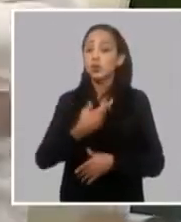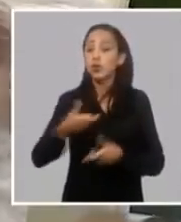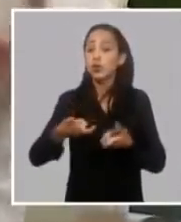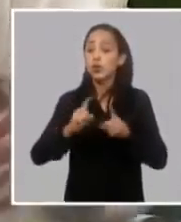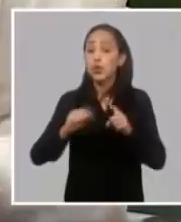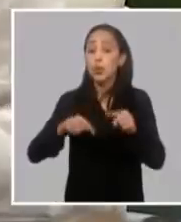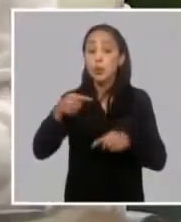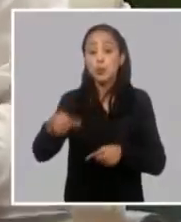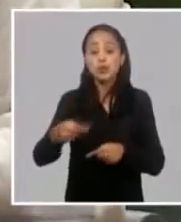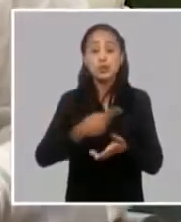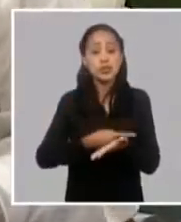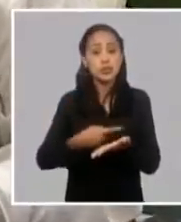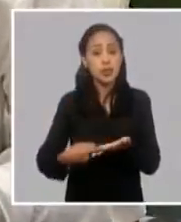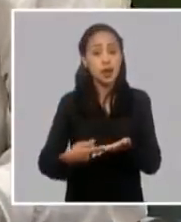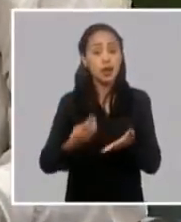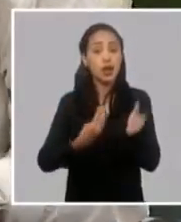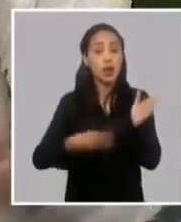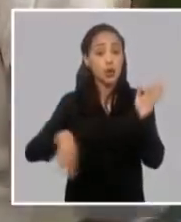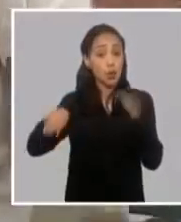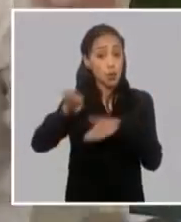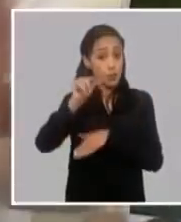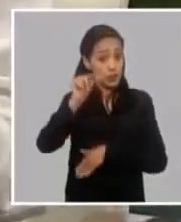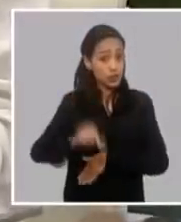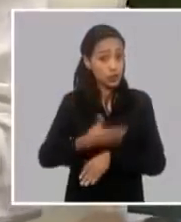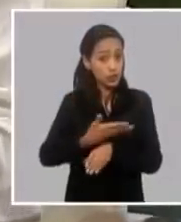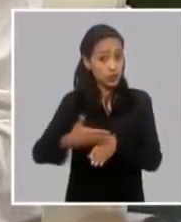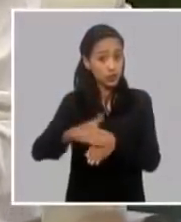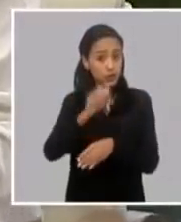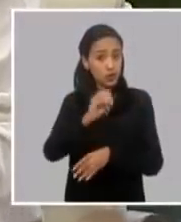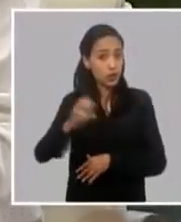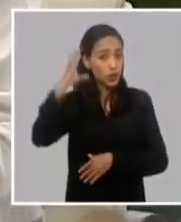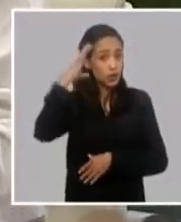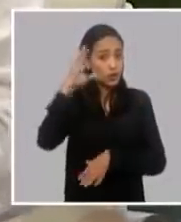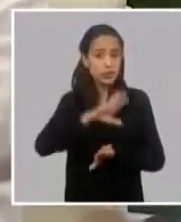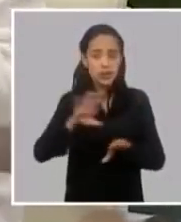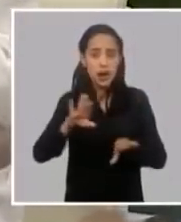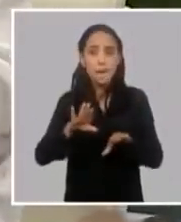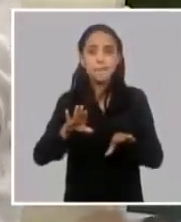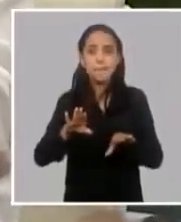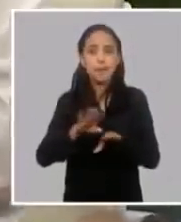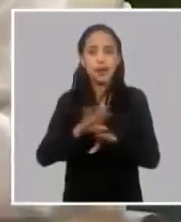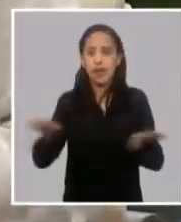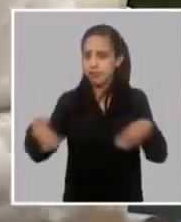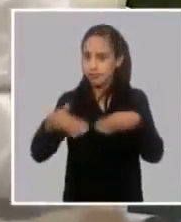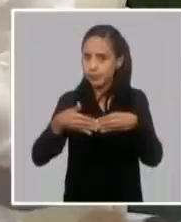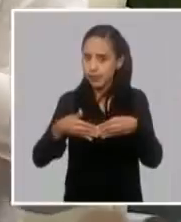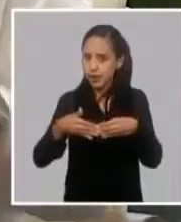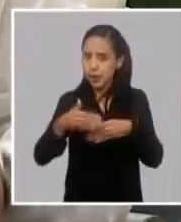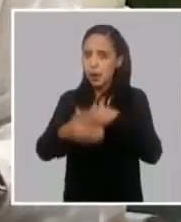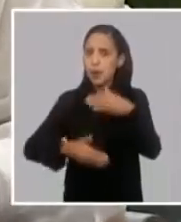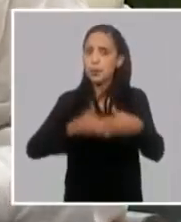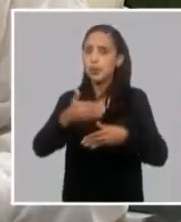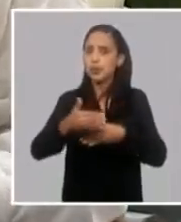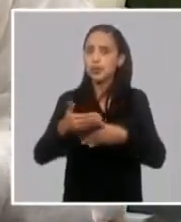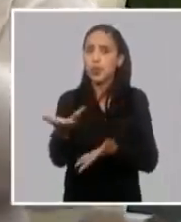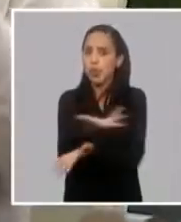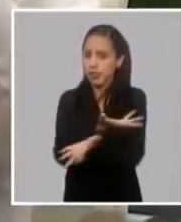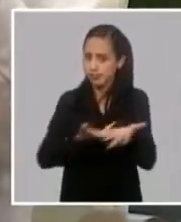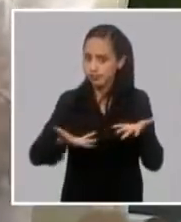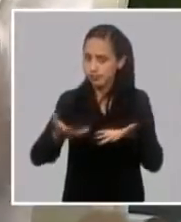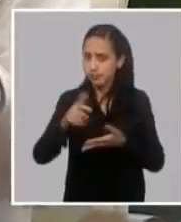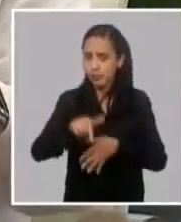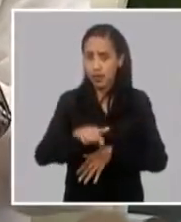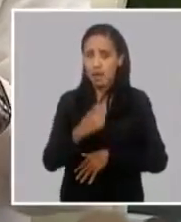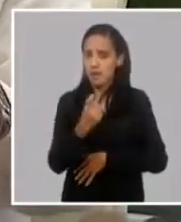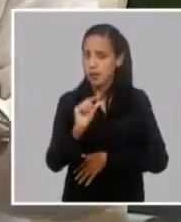semana con los ministros con los distintos organismos para cerrar el proceso de conciliación o sea estamos ya en la recta final del